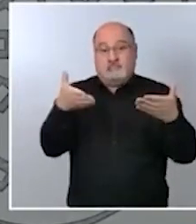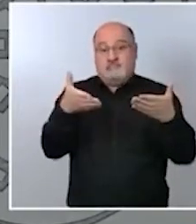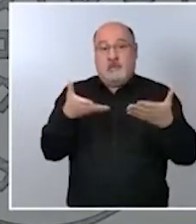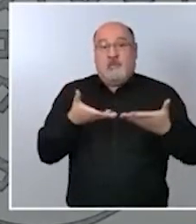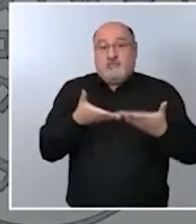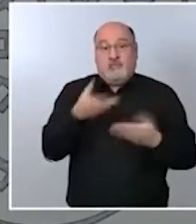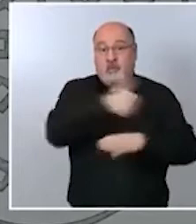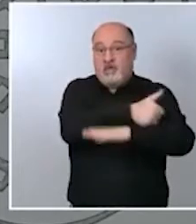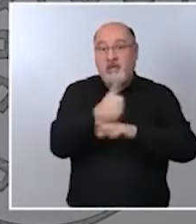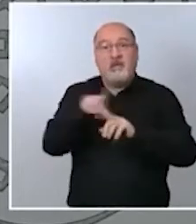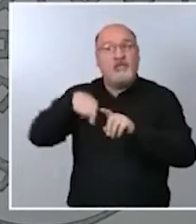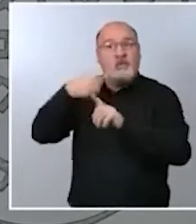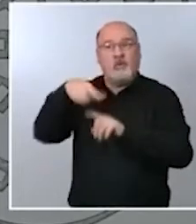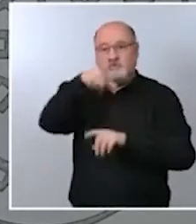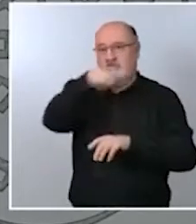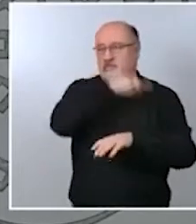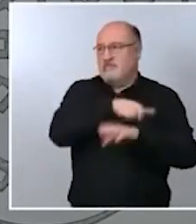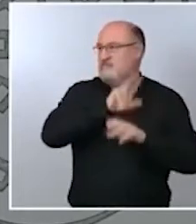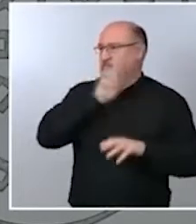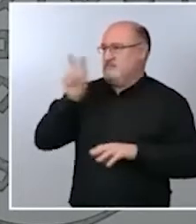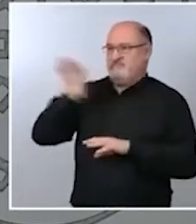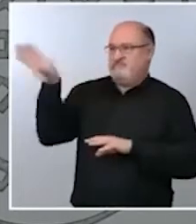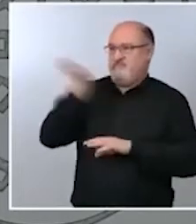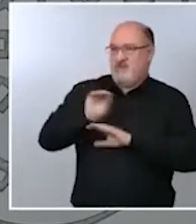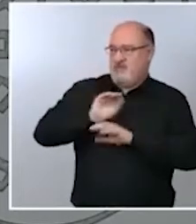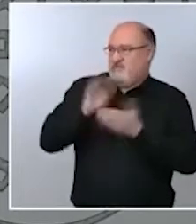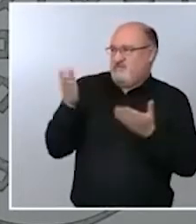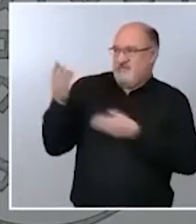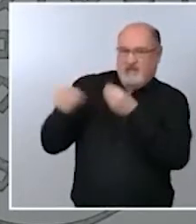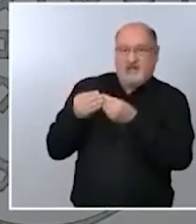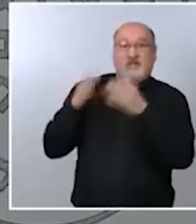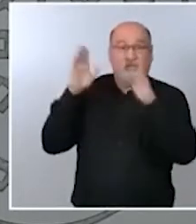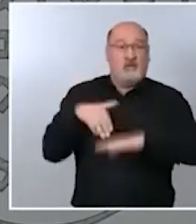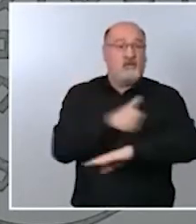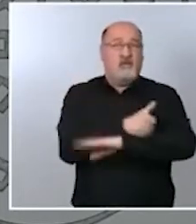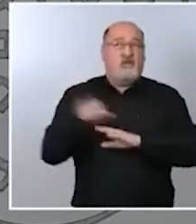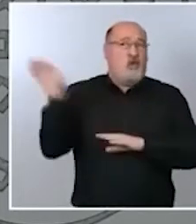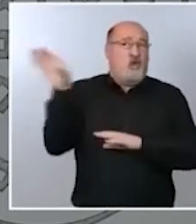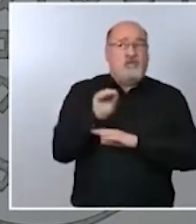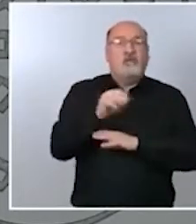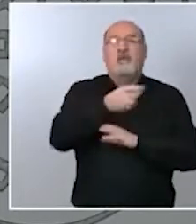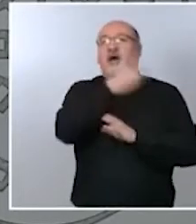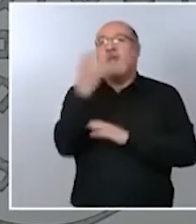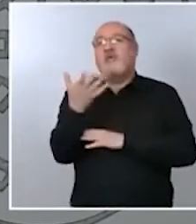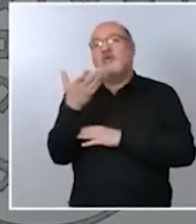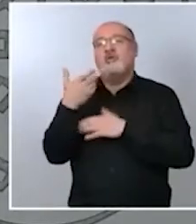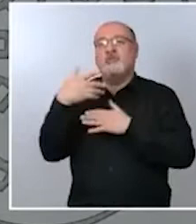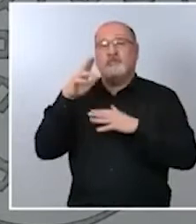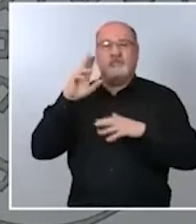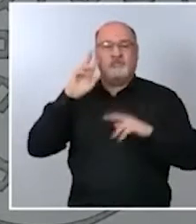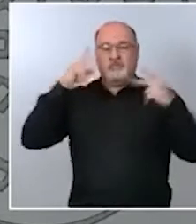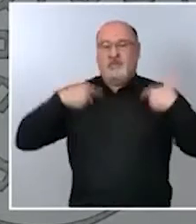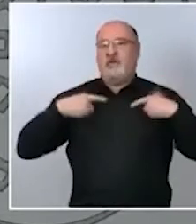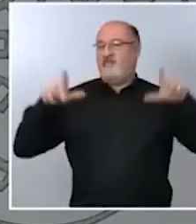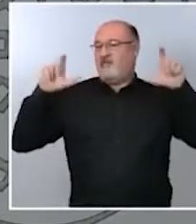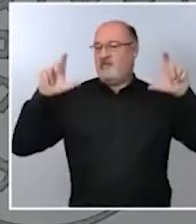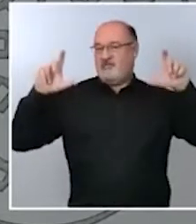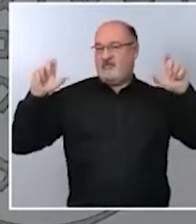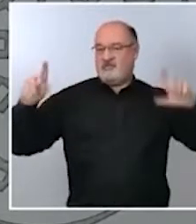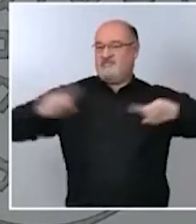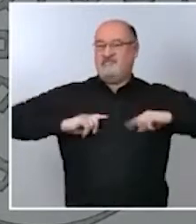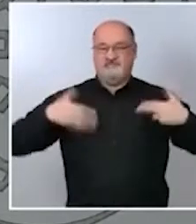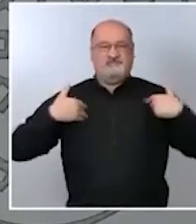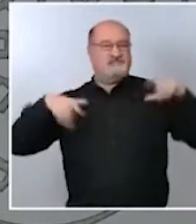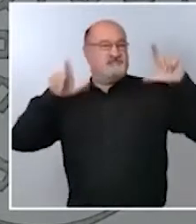incomprensión por parte de los ciudadanos que para nada entienden que algunos estén más pendientes de una foto o estén más pendientes de